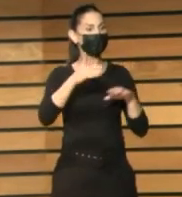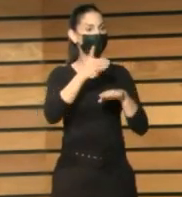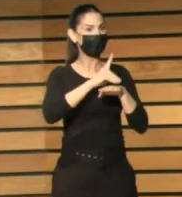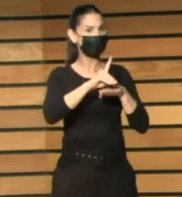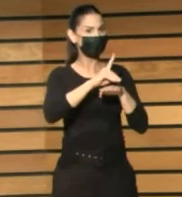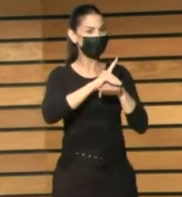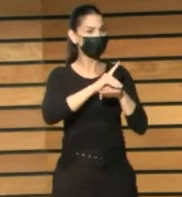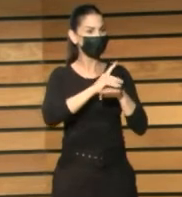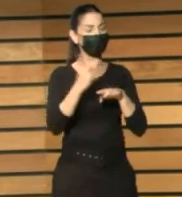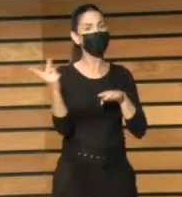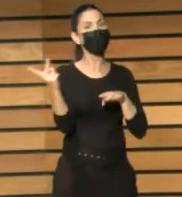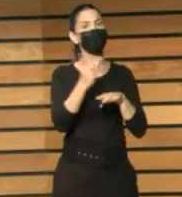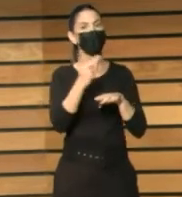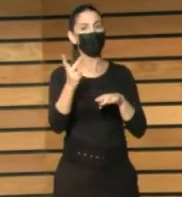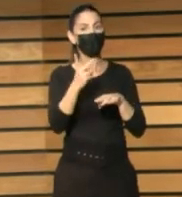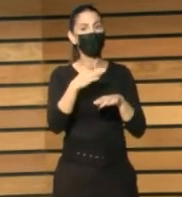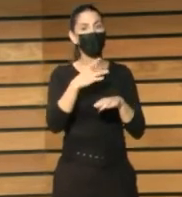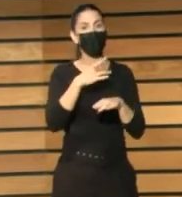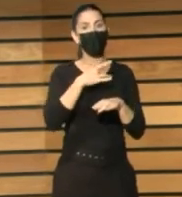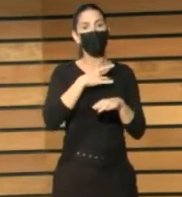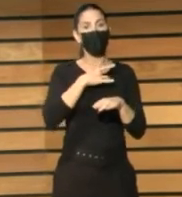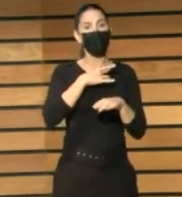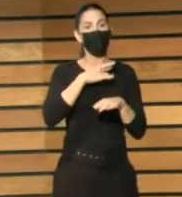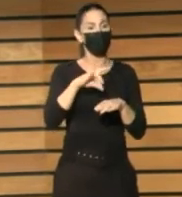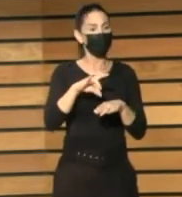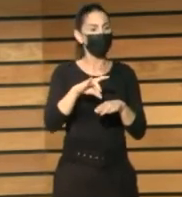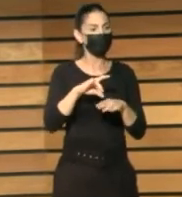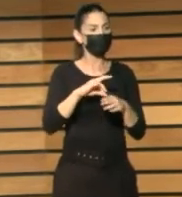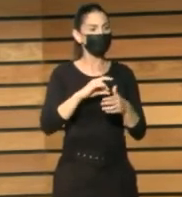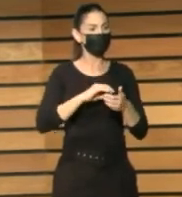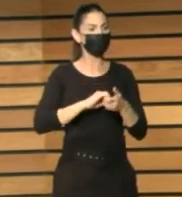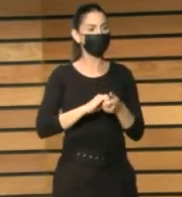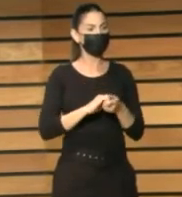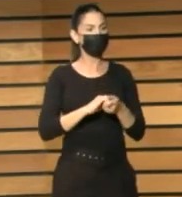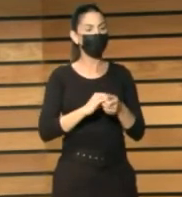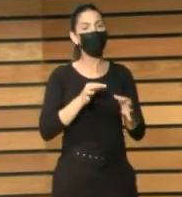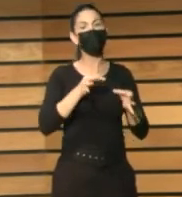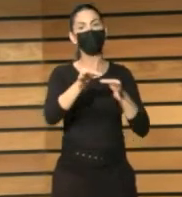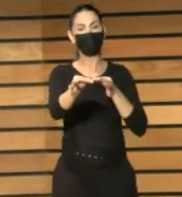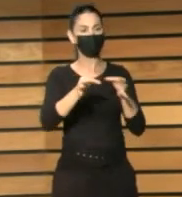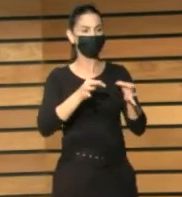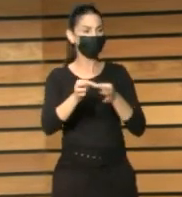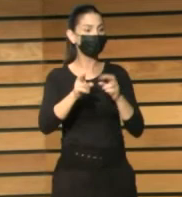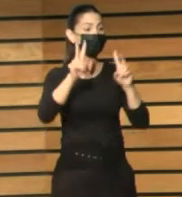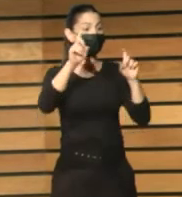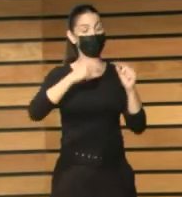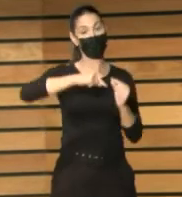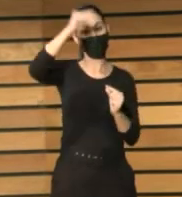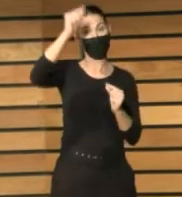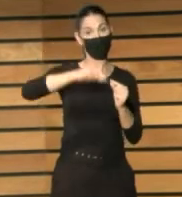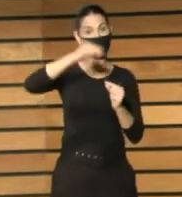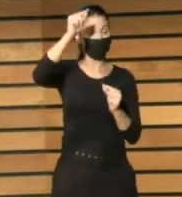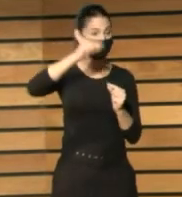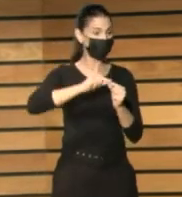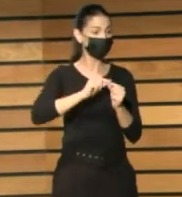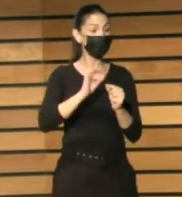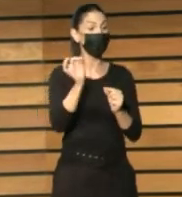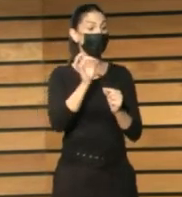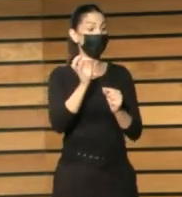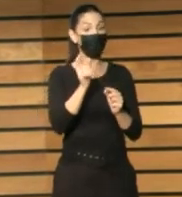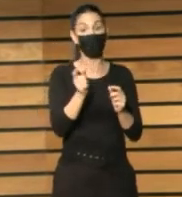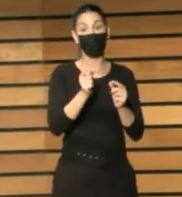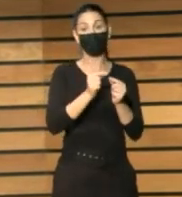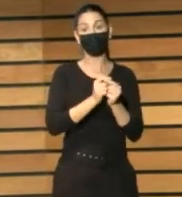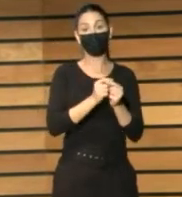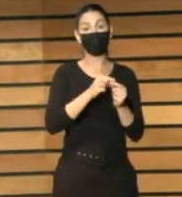Ambos pueden definirse como una matriz de coordenadas. En un caso, coordenadas de latitud y longitud, y en otro caso, como una matriz